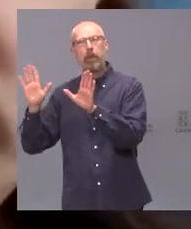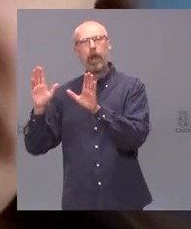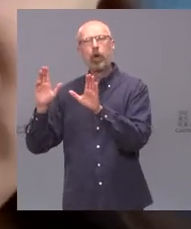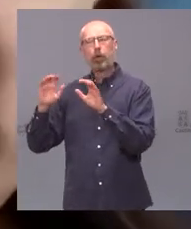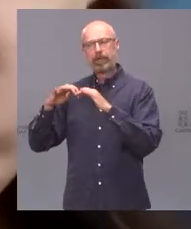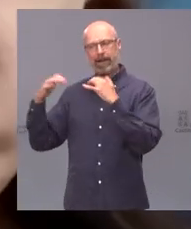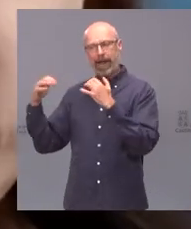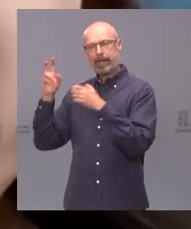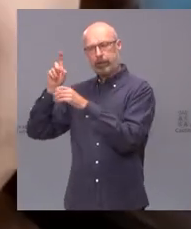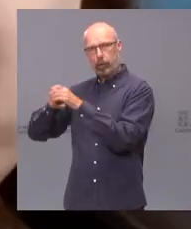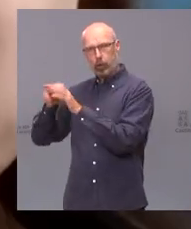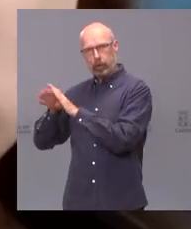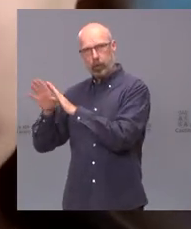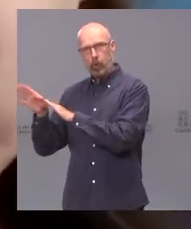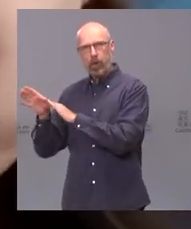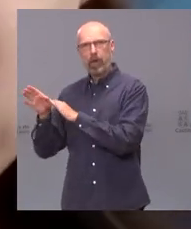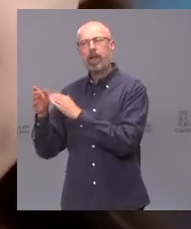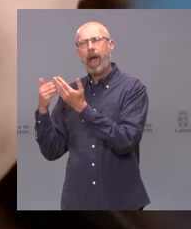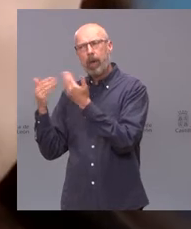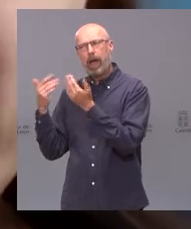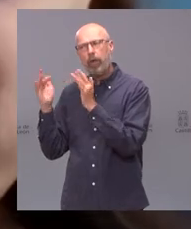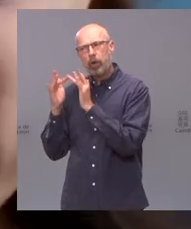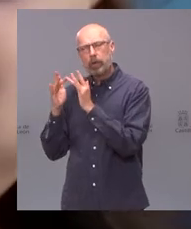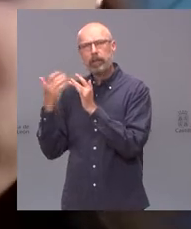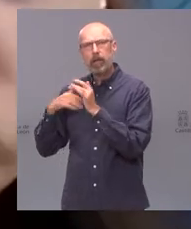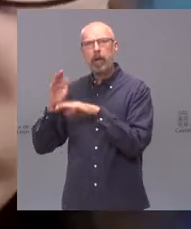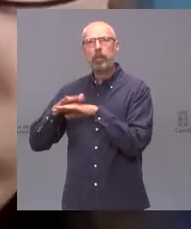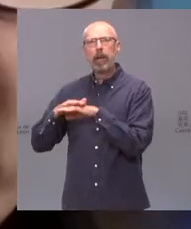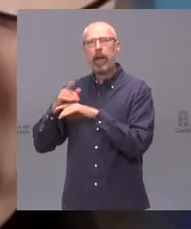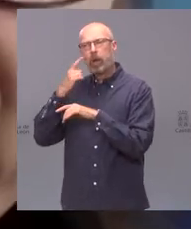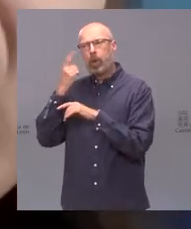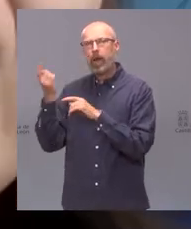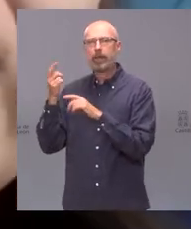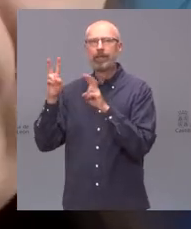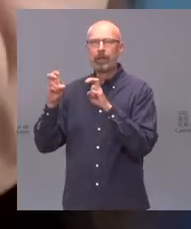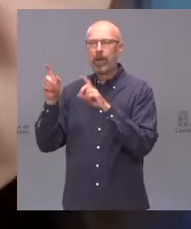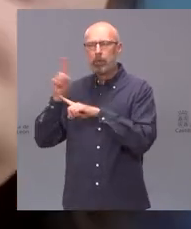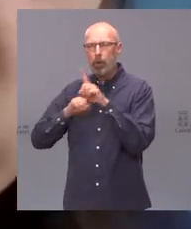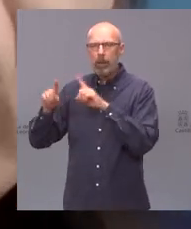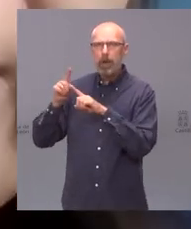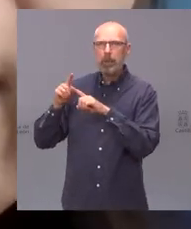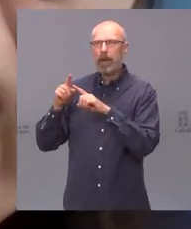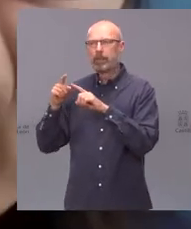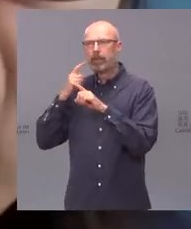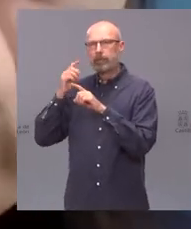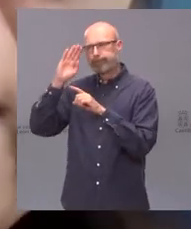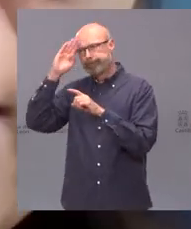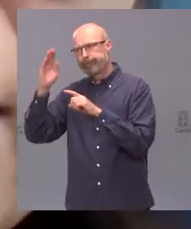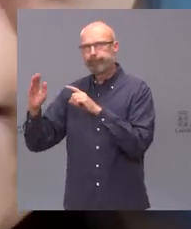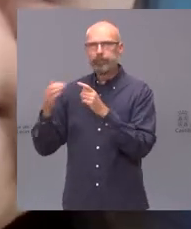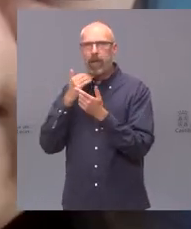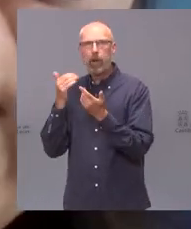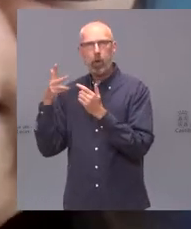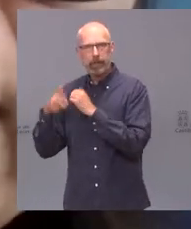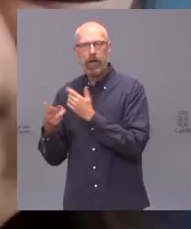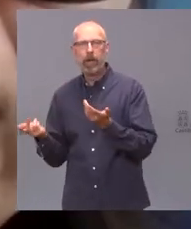abandone el acta para evitar estos problemas de gobernabilidad que ahora mismo se pueden dar y también si nos puede valorar la encuesta del